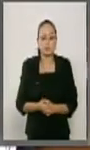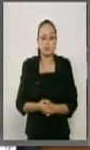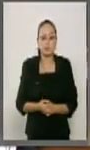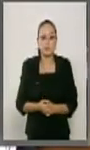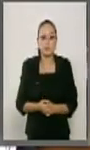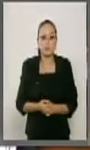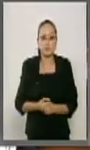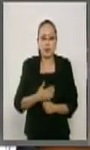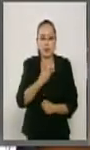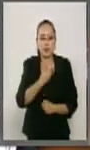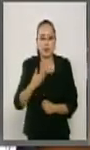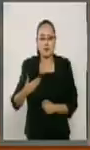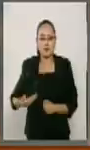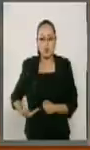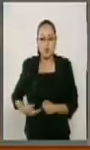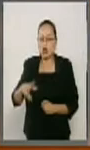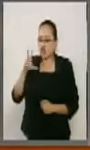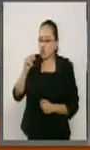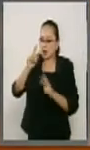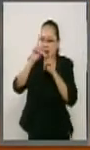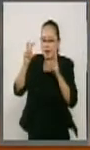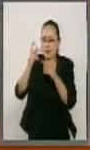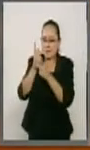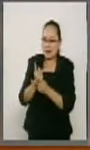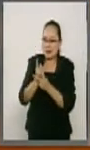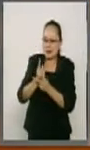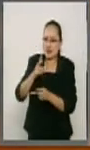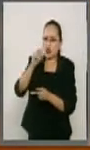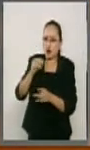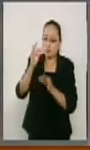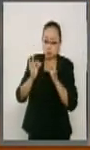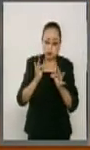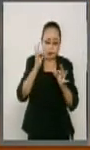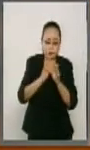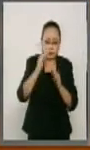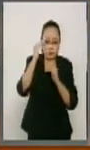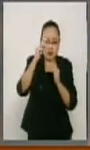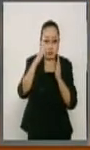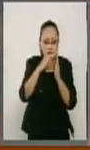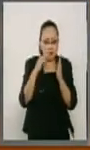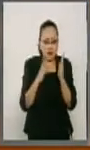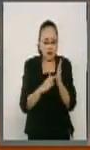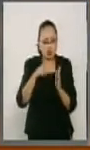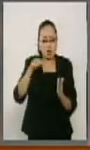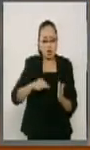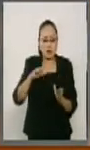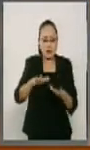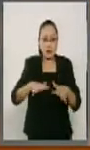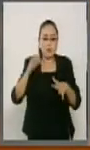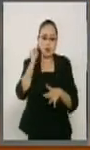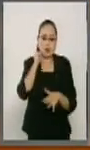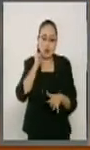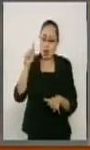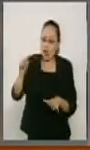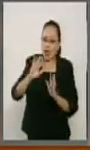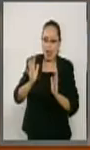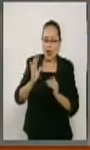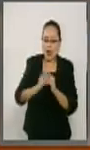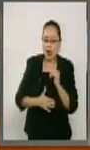Señor presidente, no es un tema de tolerancia, sino de cumplimiento y orden en términos del reglamento. Que concluya, por favor, la oradora.